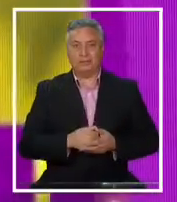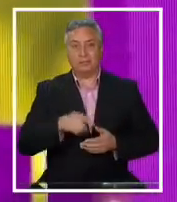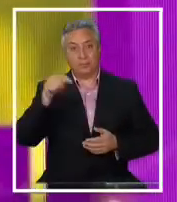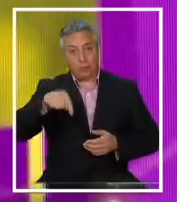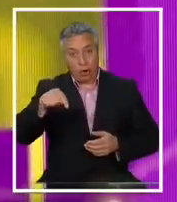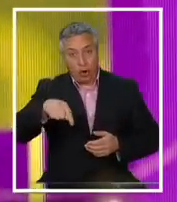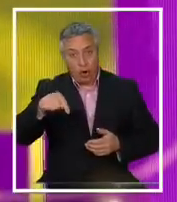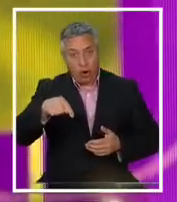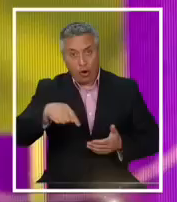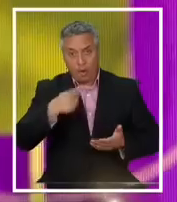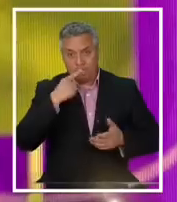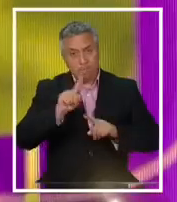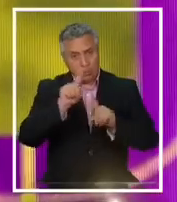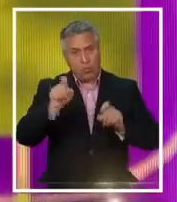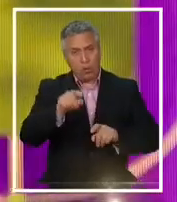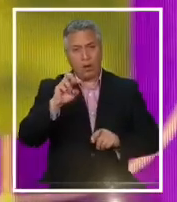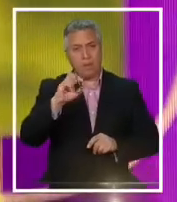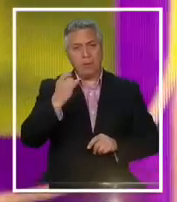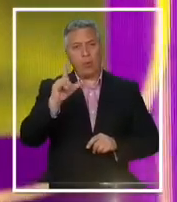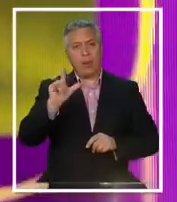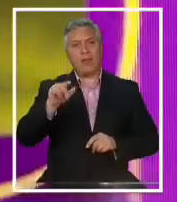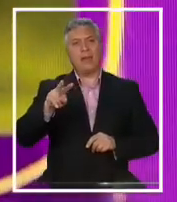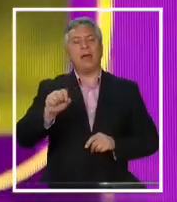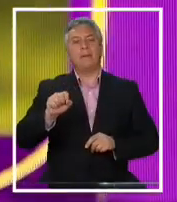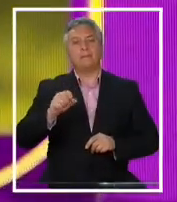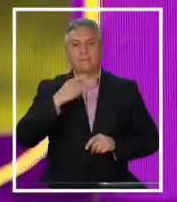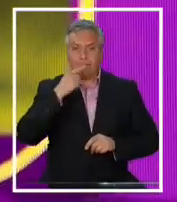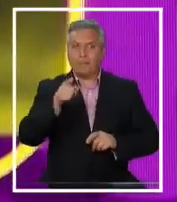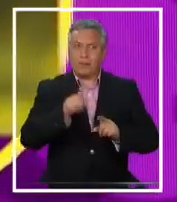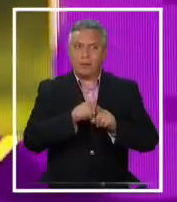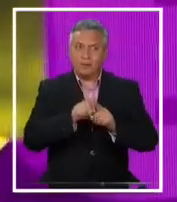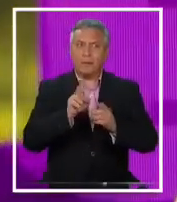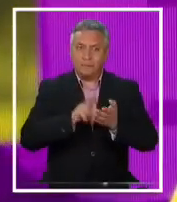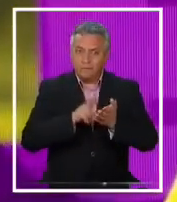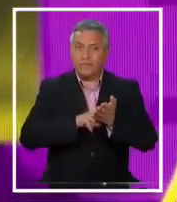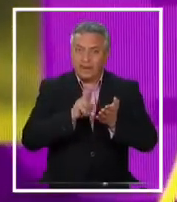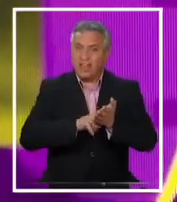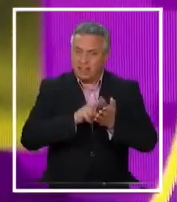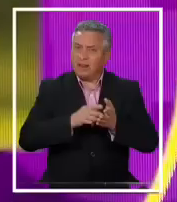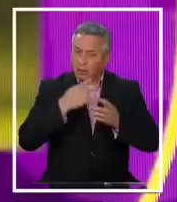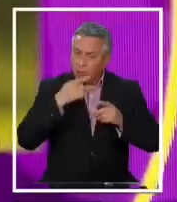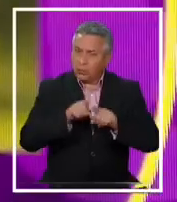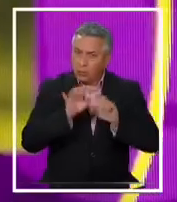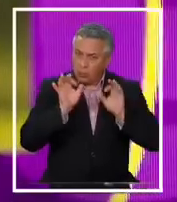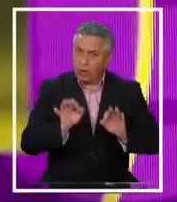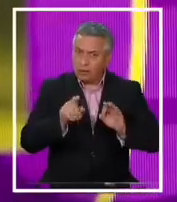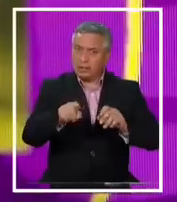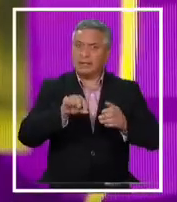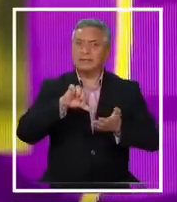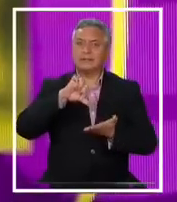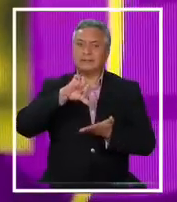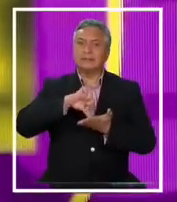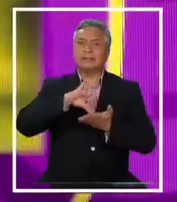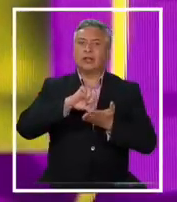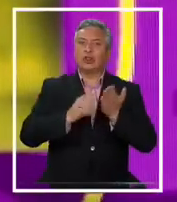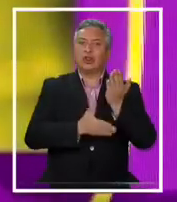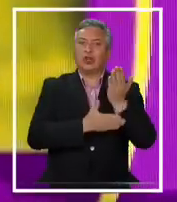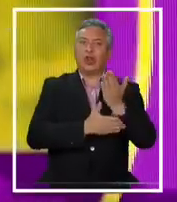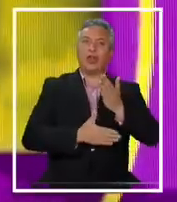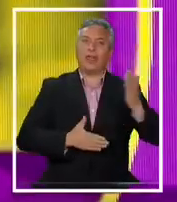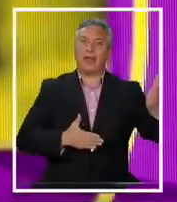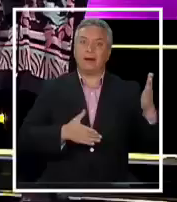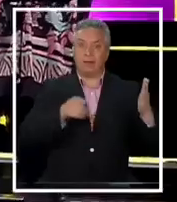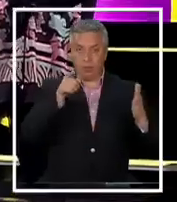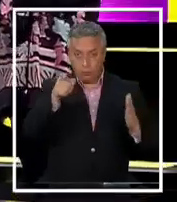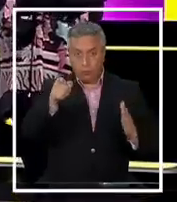le preguntaron si existe una verdadera centro izquierda por el rechazo. Y usted dijo,